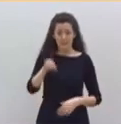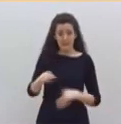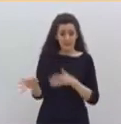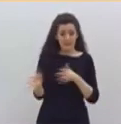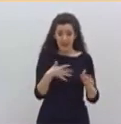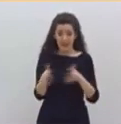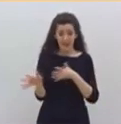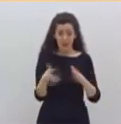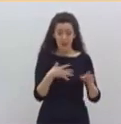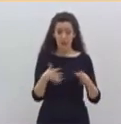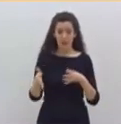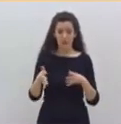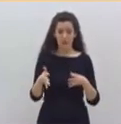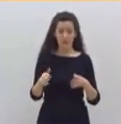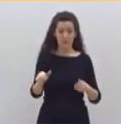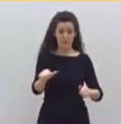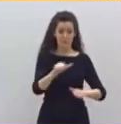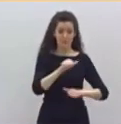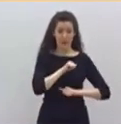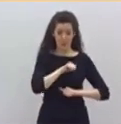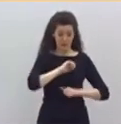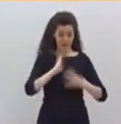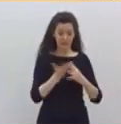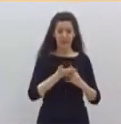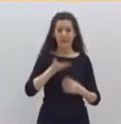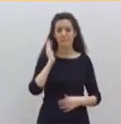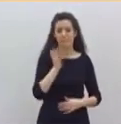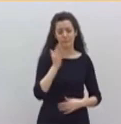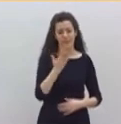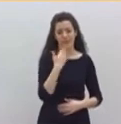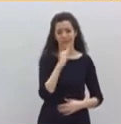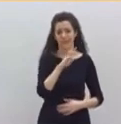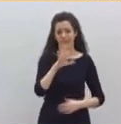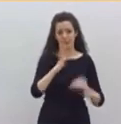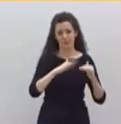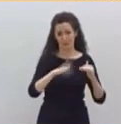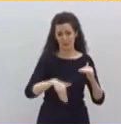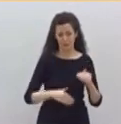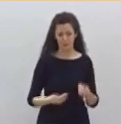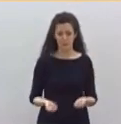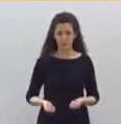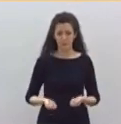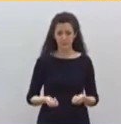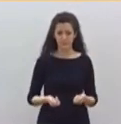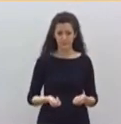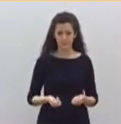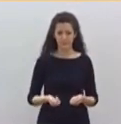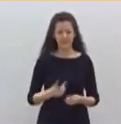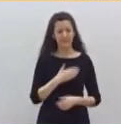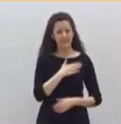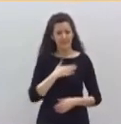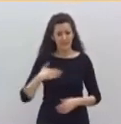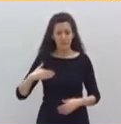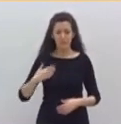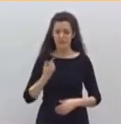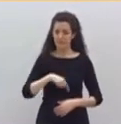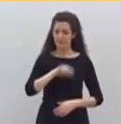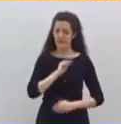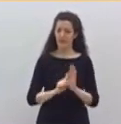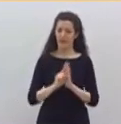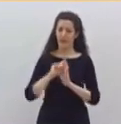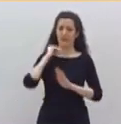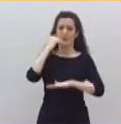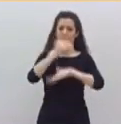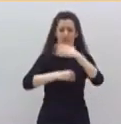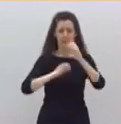contra menores de 35 años. Nuestra obligación, la de esa generación, es sacar adelante este país sin soluciones demagógicas